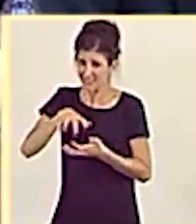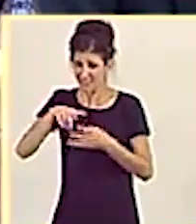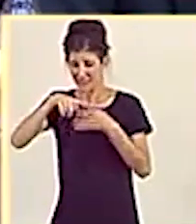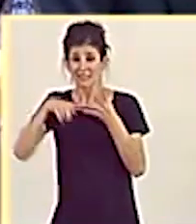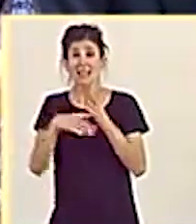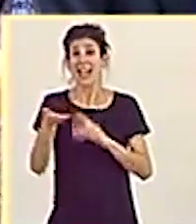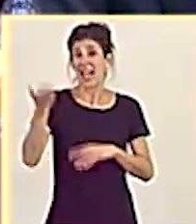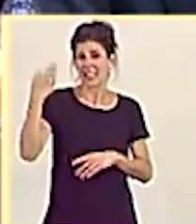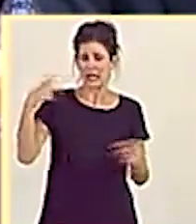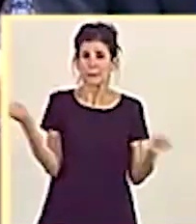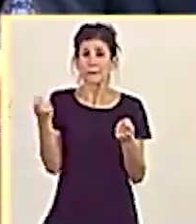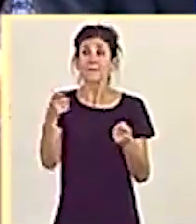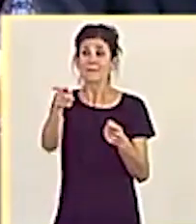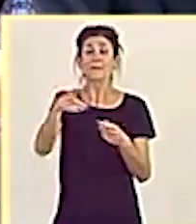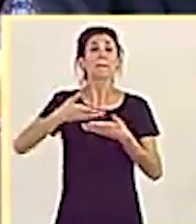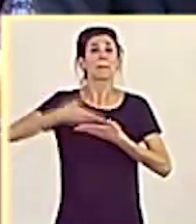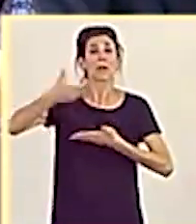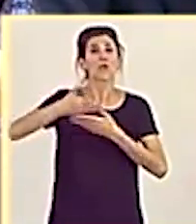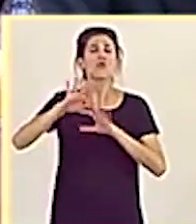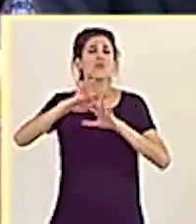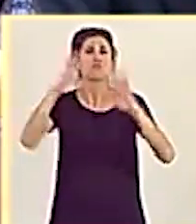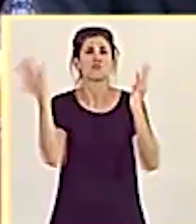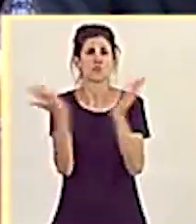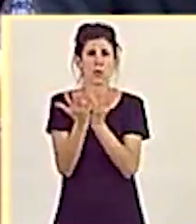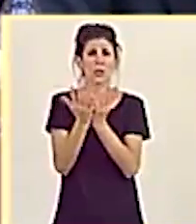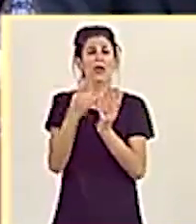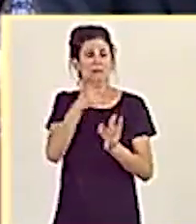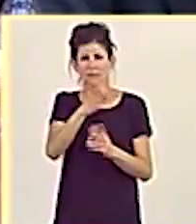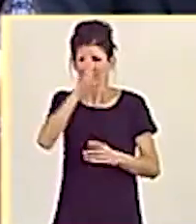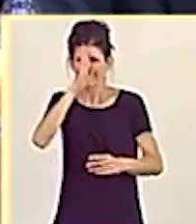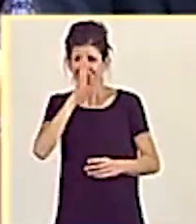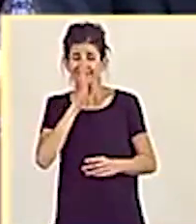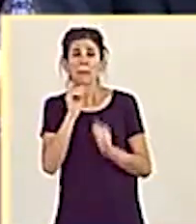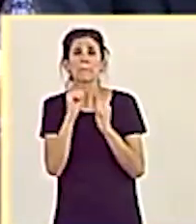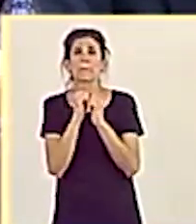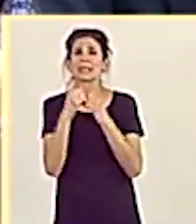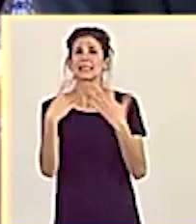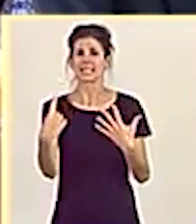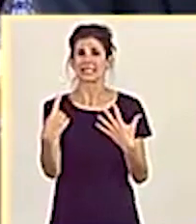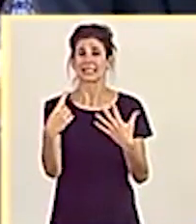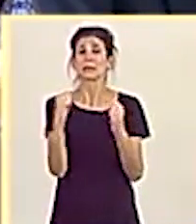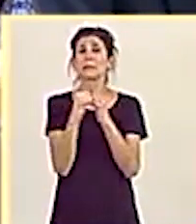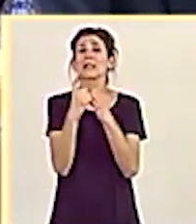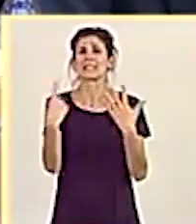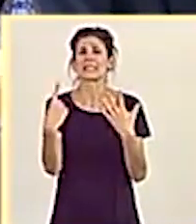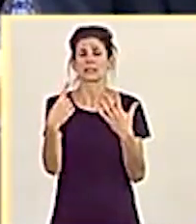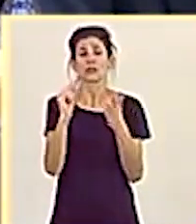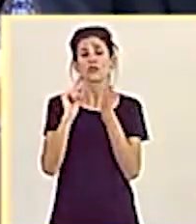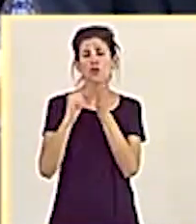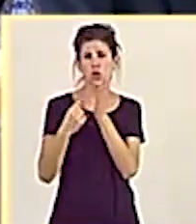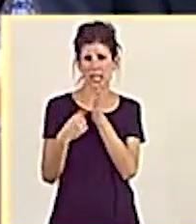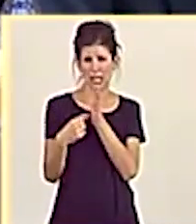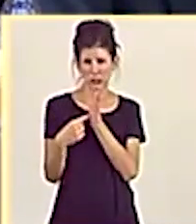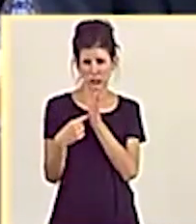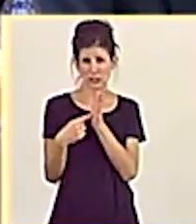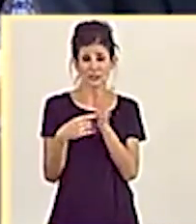ayer El Mundo, usted oculta 26 contratos